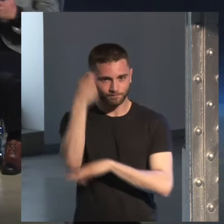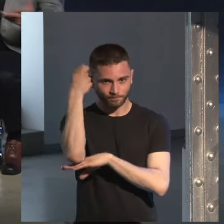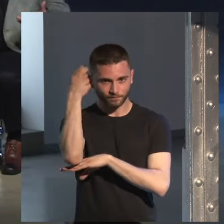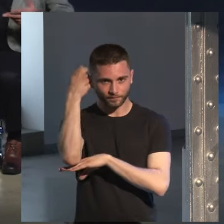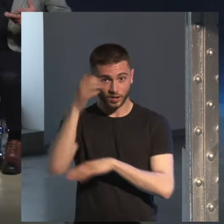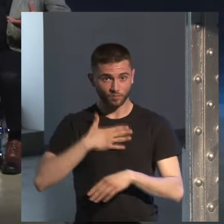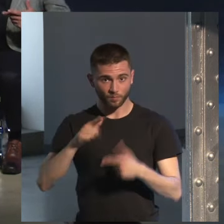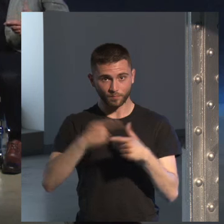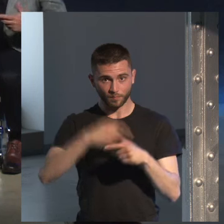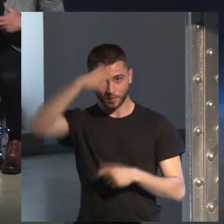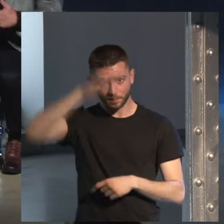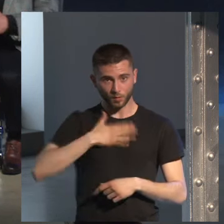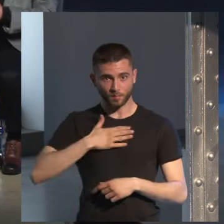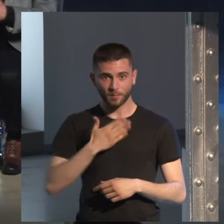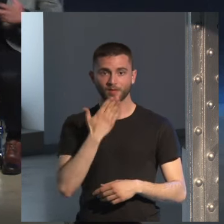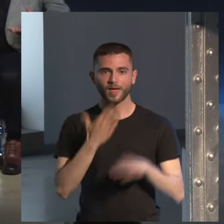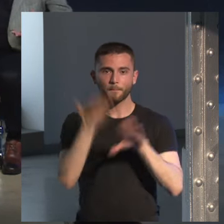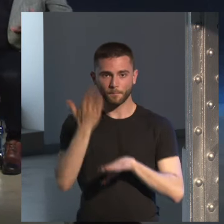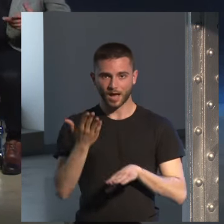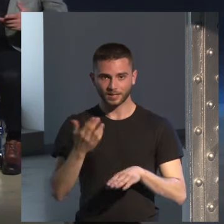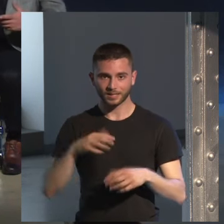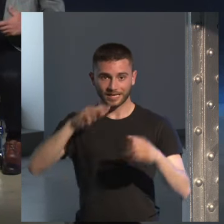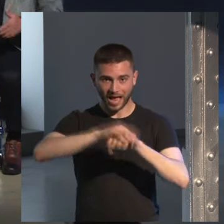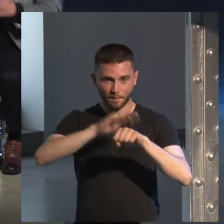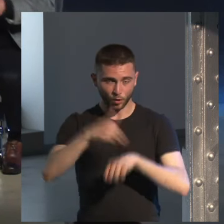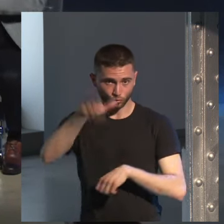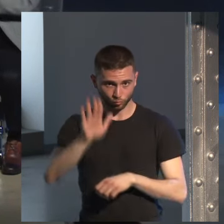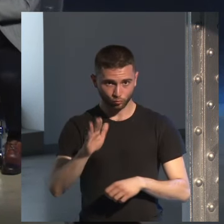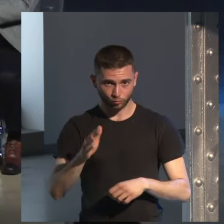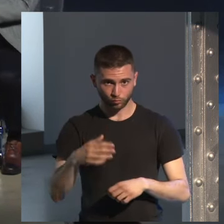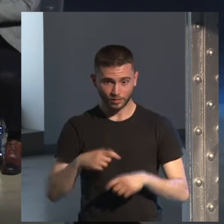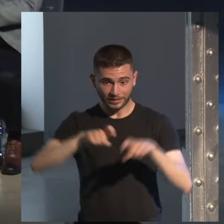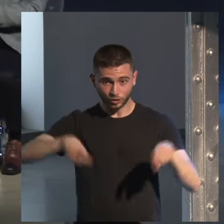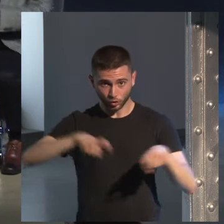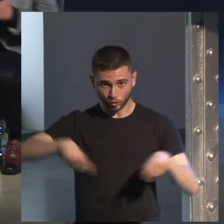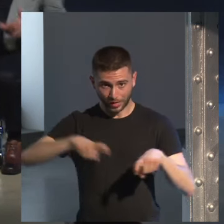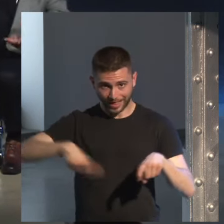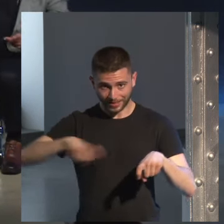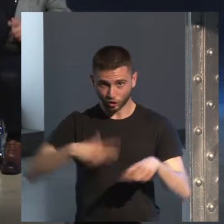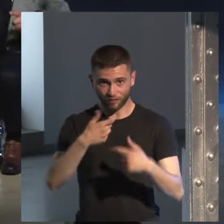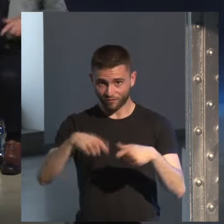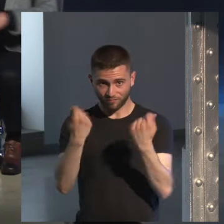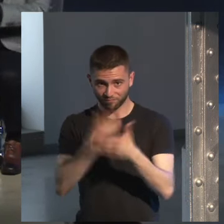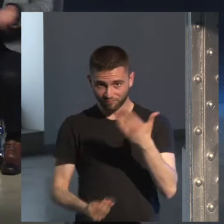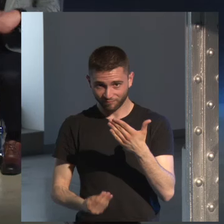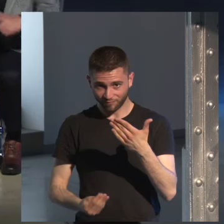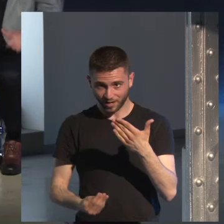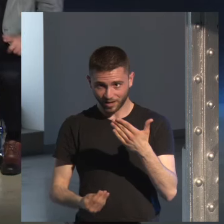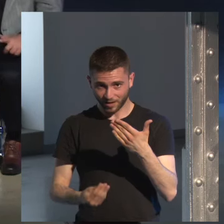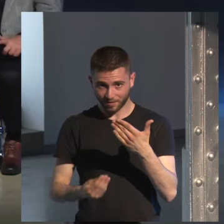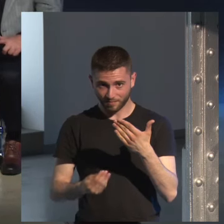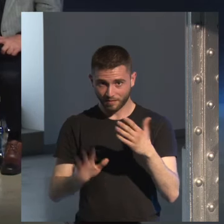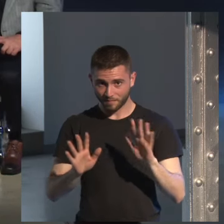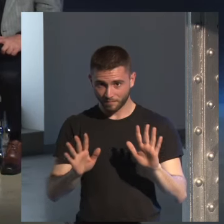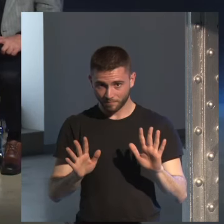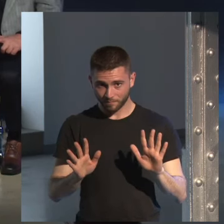un primo mío que es un poco mayor que yo con un amigo de él el tocadisco de mi primo se había roto el de mi casa todavía funcionaba tocadisco de vinilo